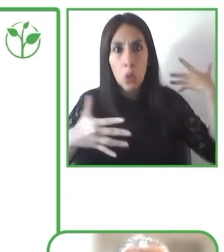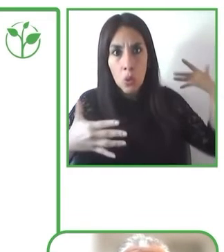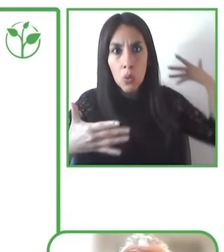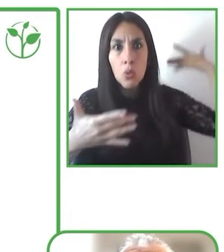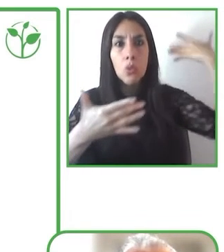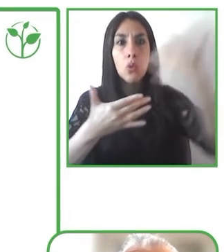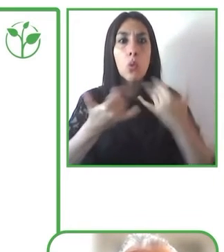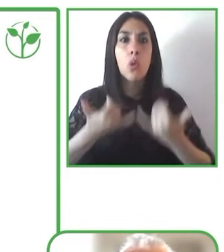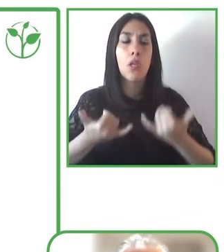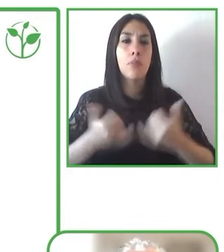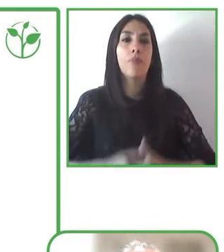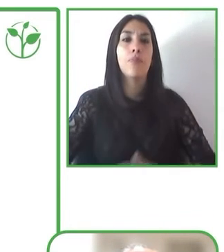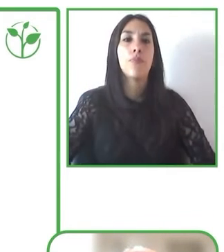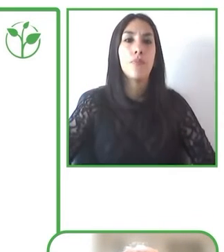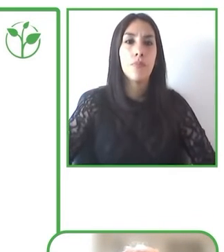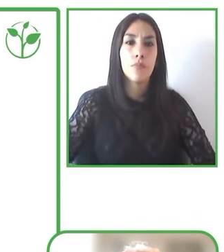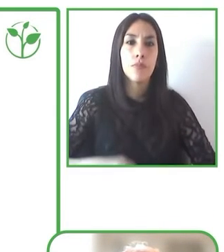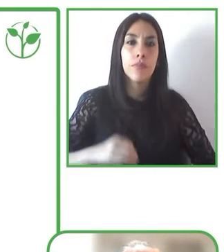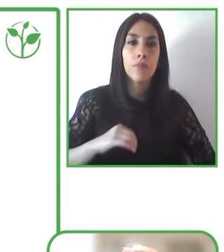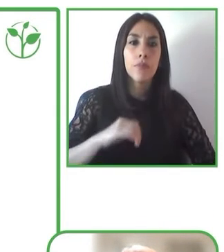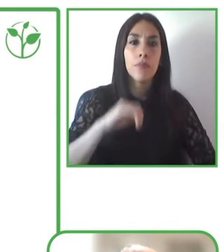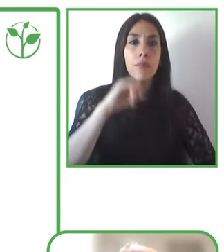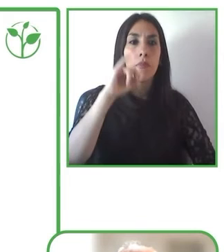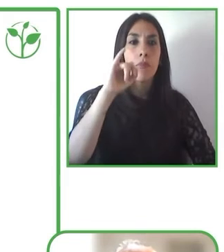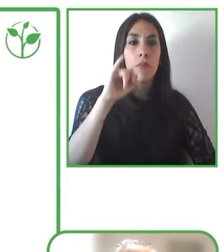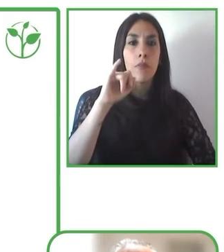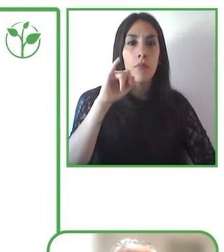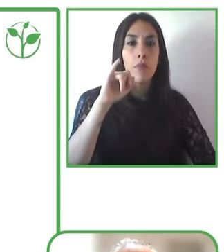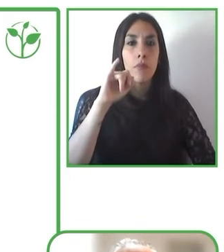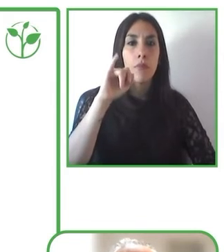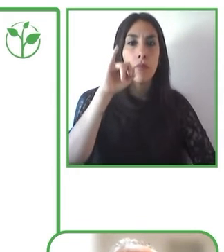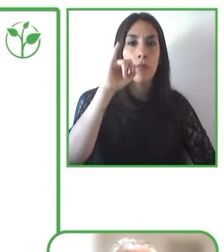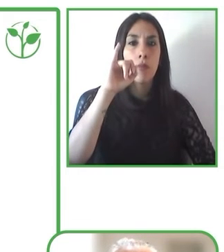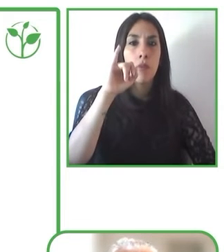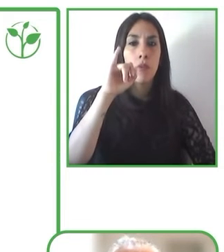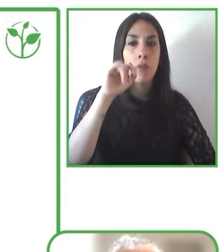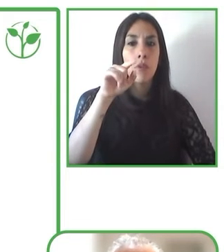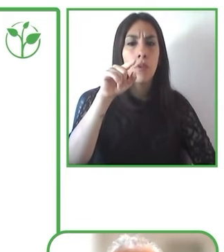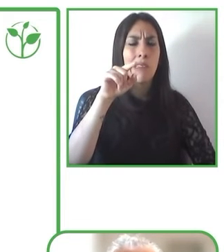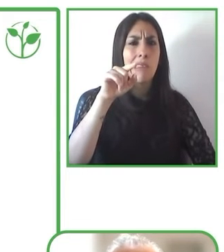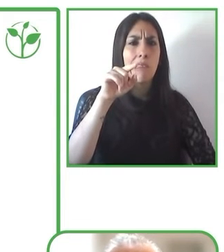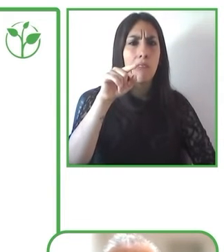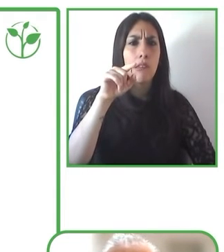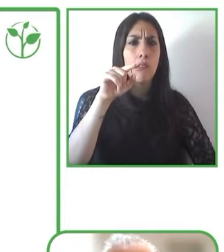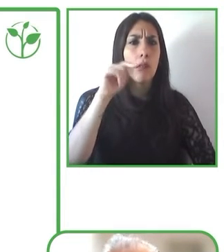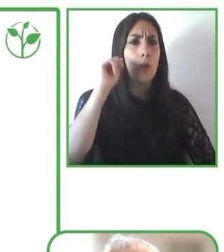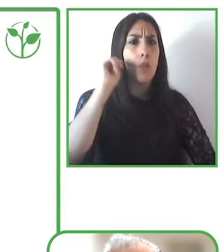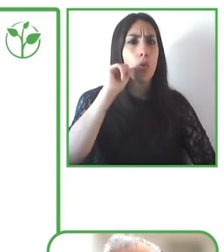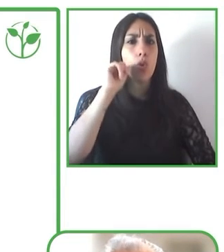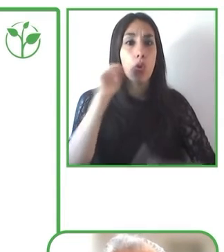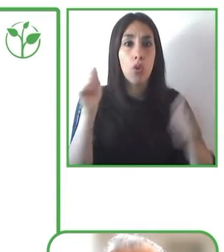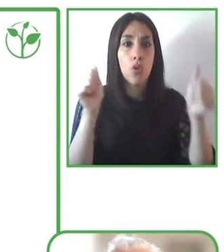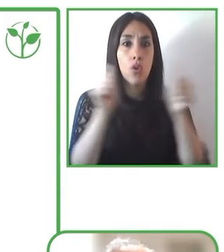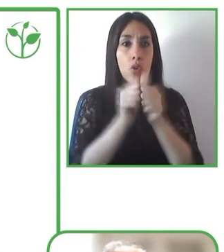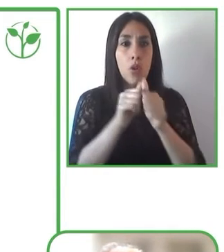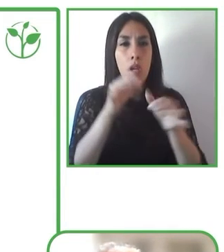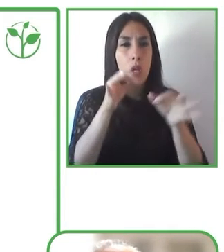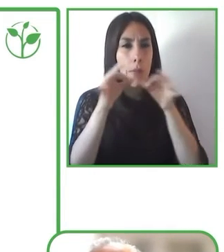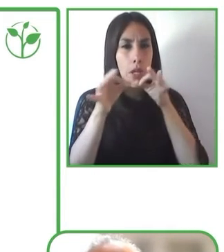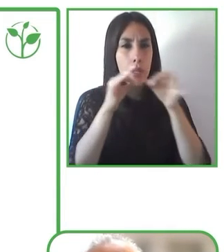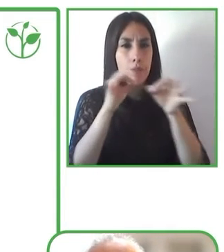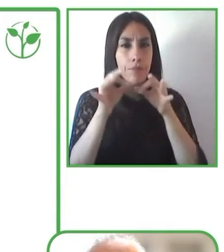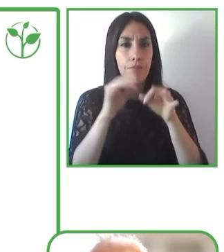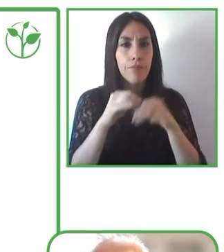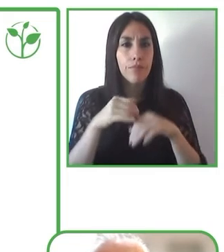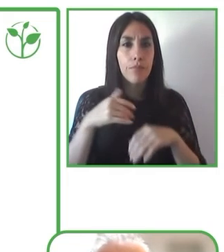son presentadores, son dos personas con discapacidad intelectual y del desarrollo y son presentadores de Planeta Fácil Televisión. Simón también